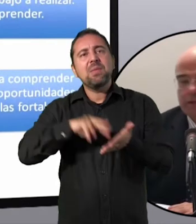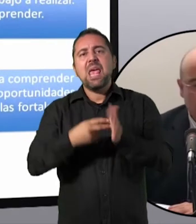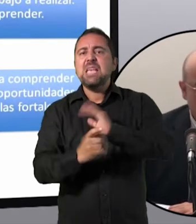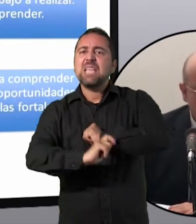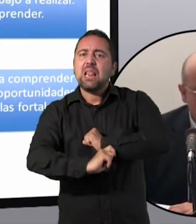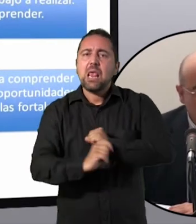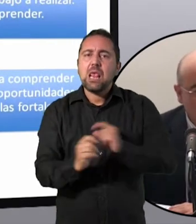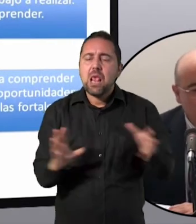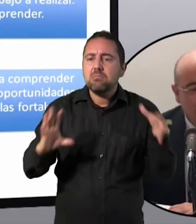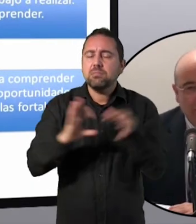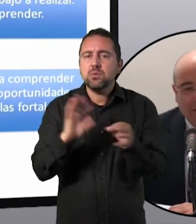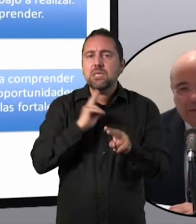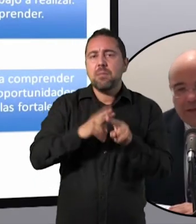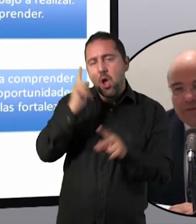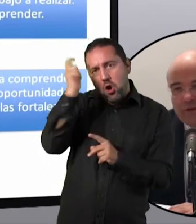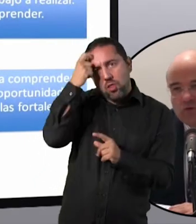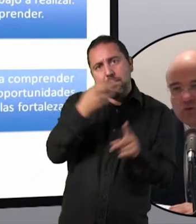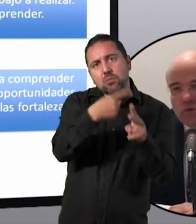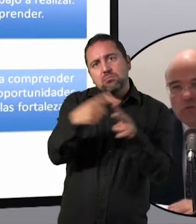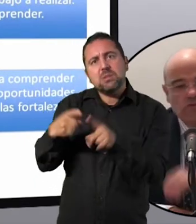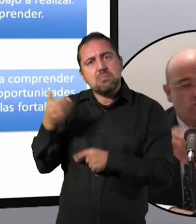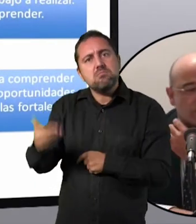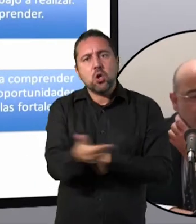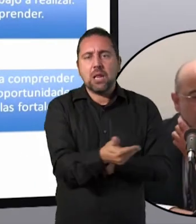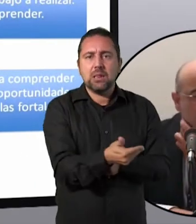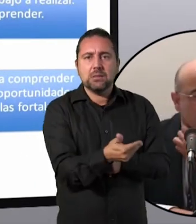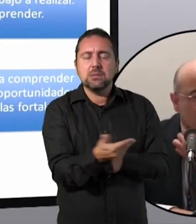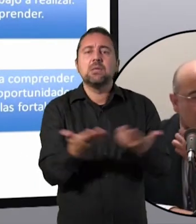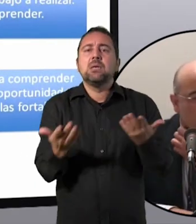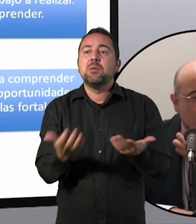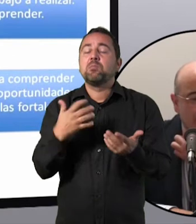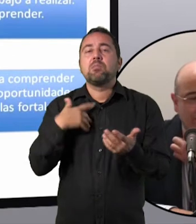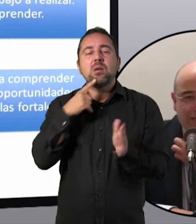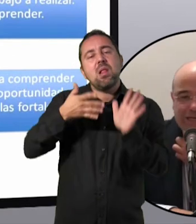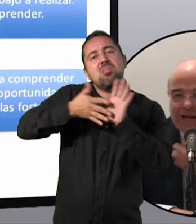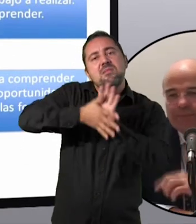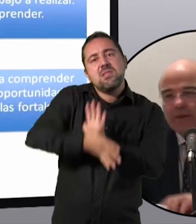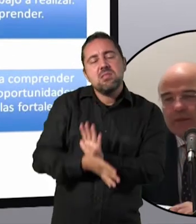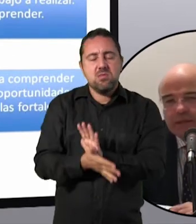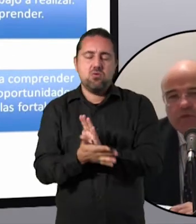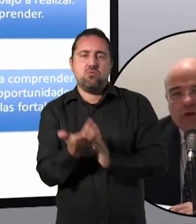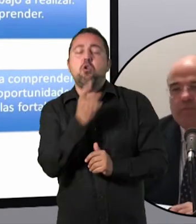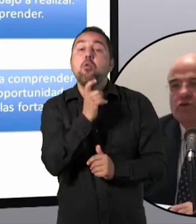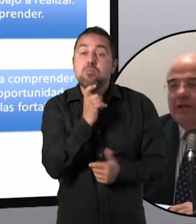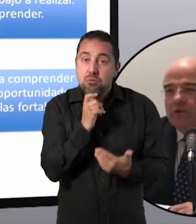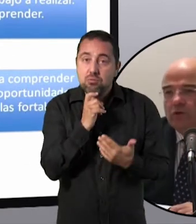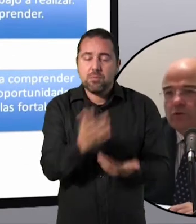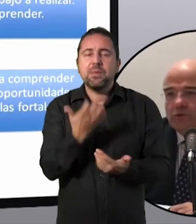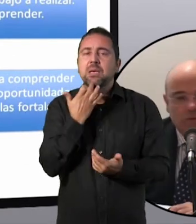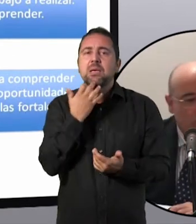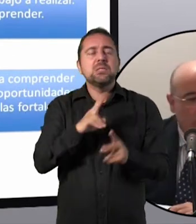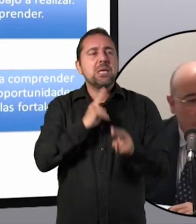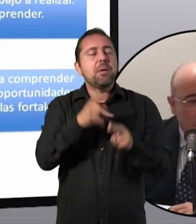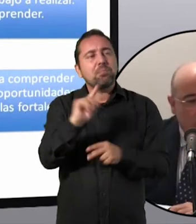cosas importantes. Bueno, la definimos como esa habilidad para comprender rápidamente los cambios del